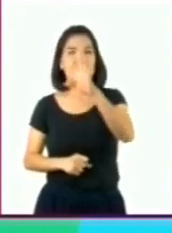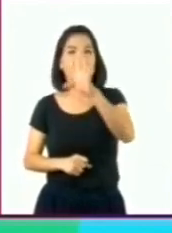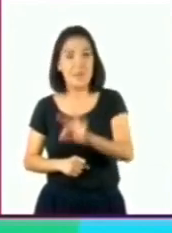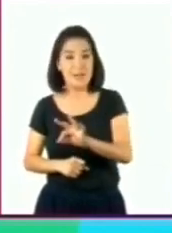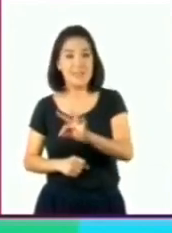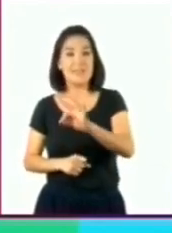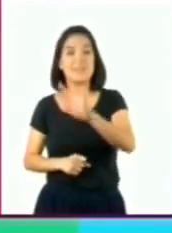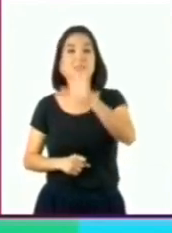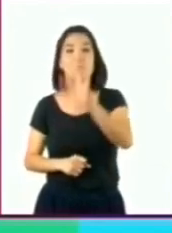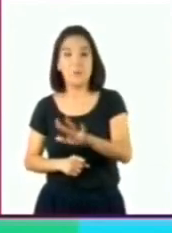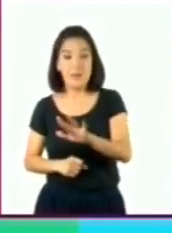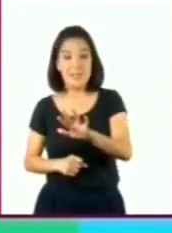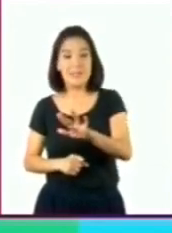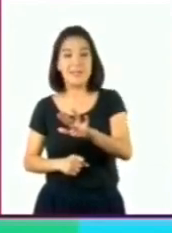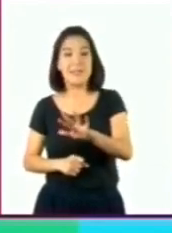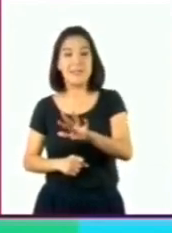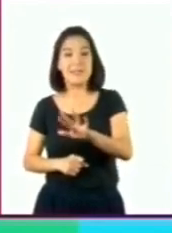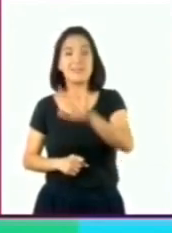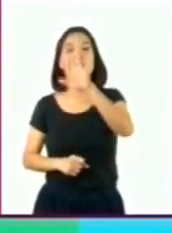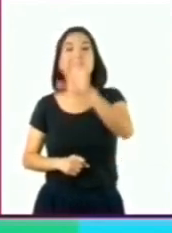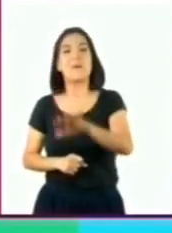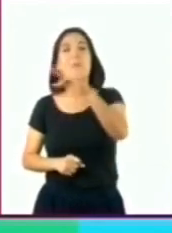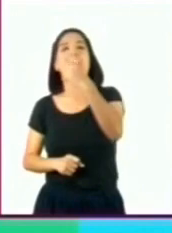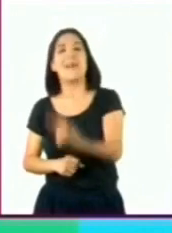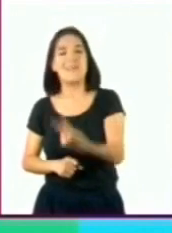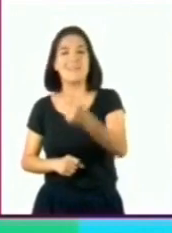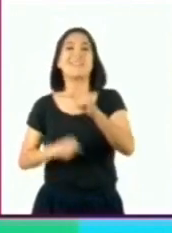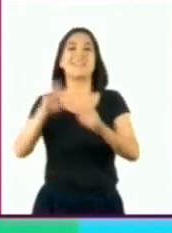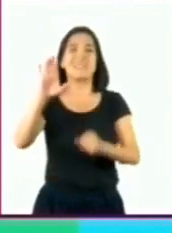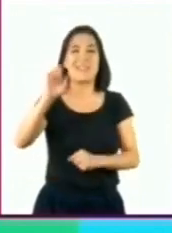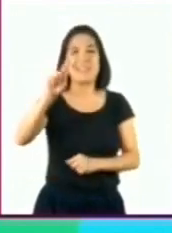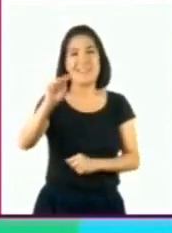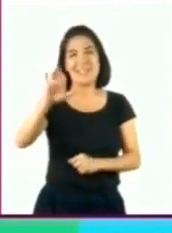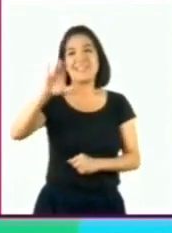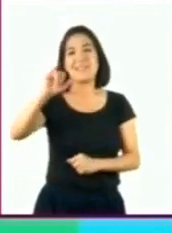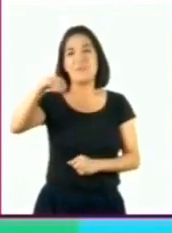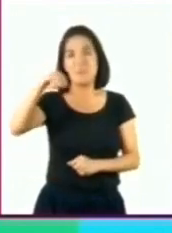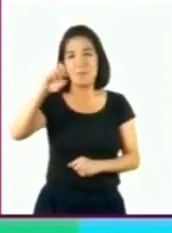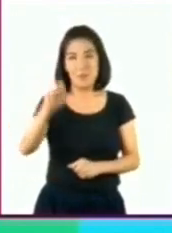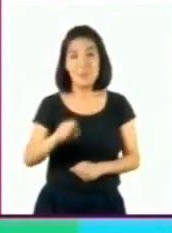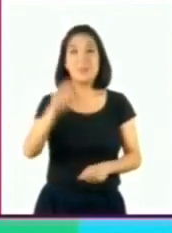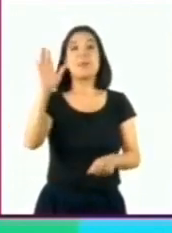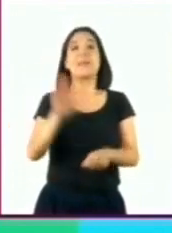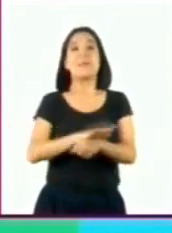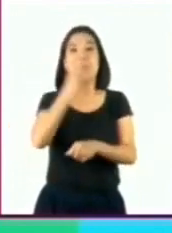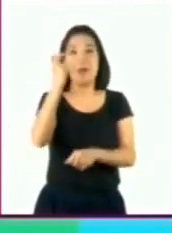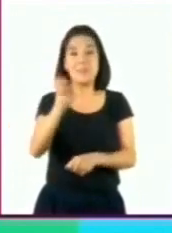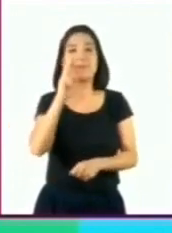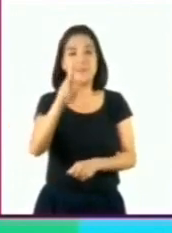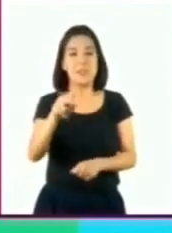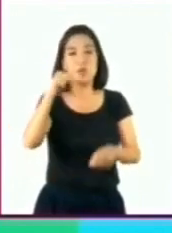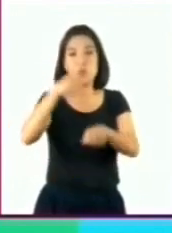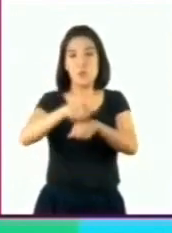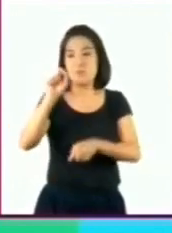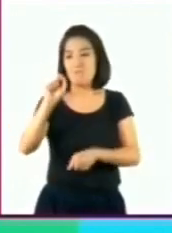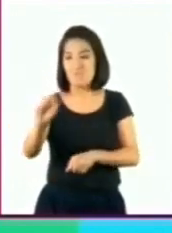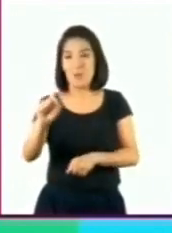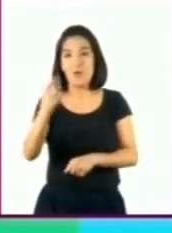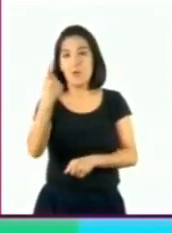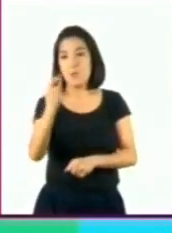cuarenta, cincuenta y cincuenta y dos centésimos. Por lo tanto, el número decimal 1